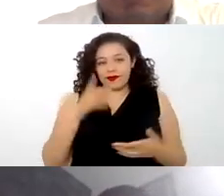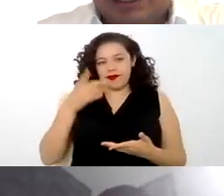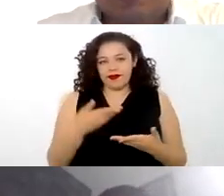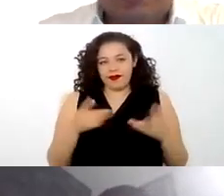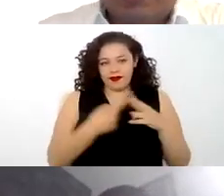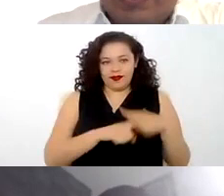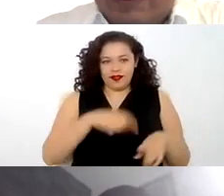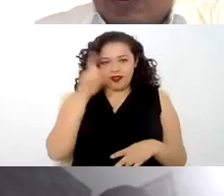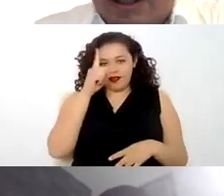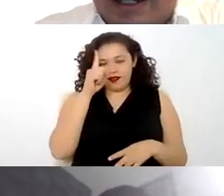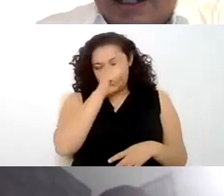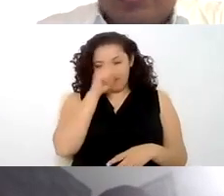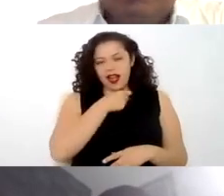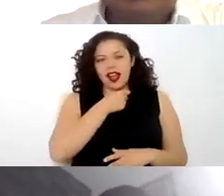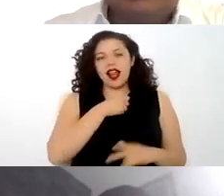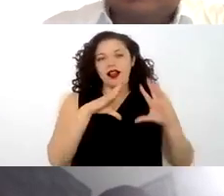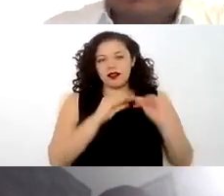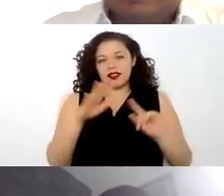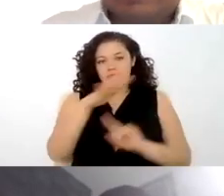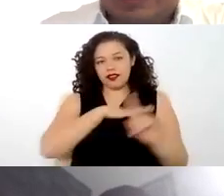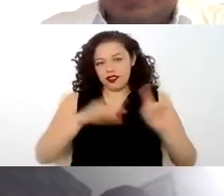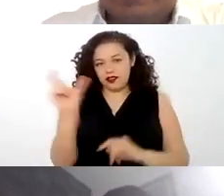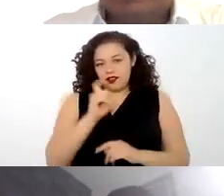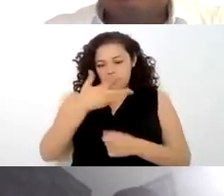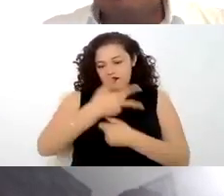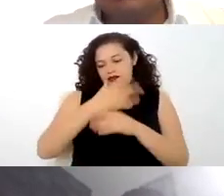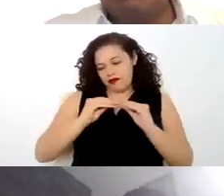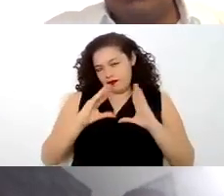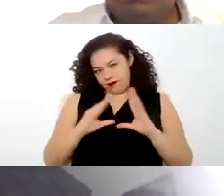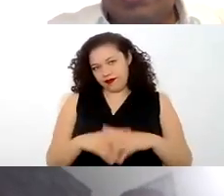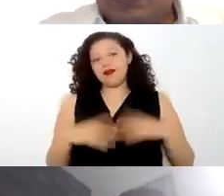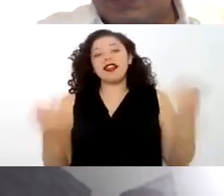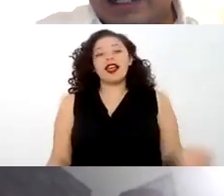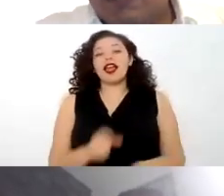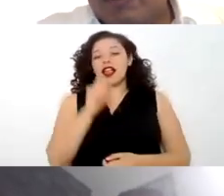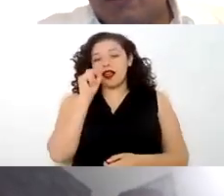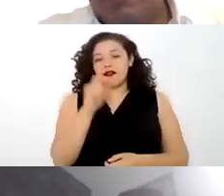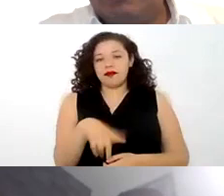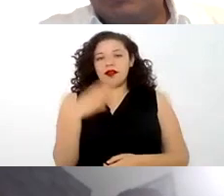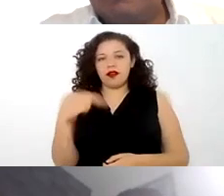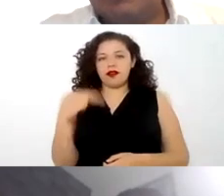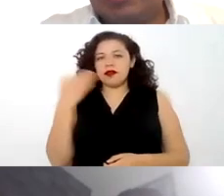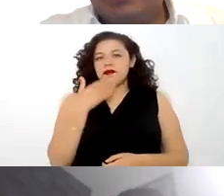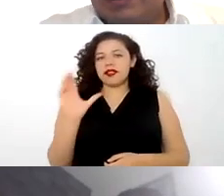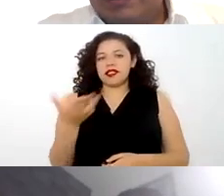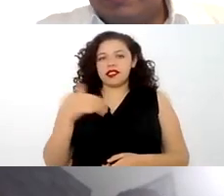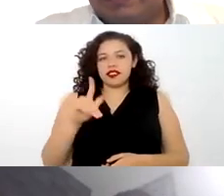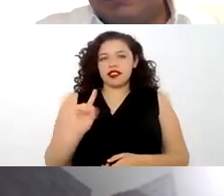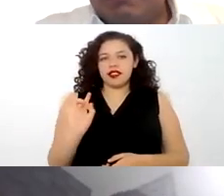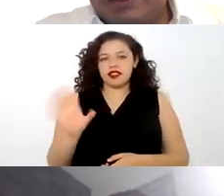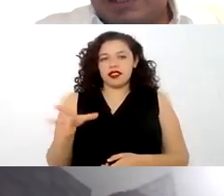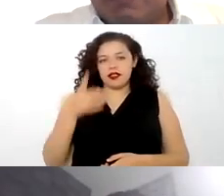apagados y considerar sus ambientes al encender las cámaras. También no olviden colocar su nombre completo a través del chat,